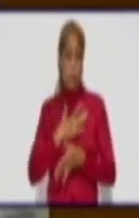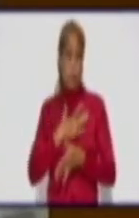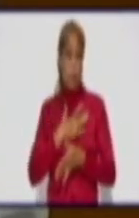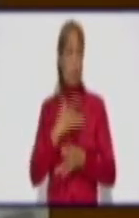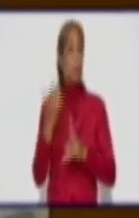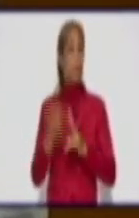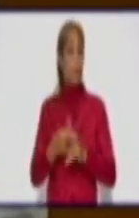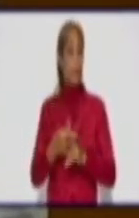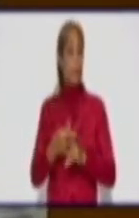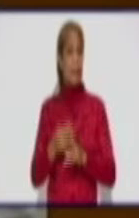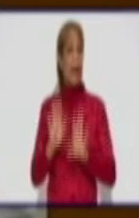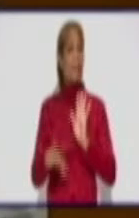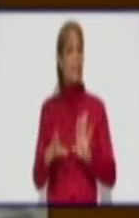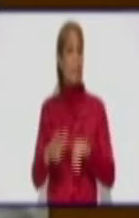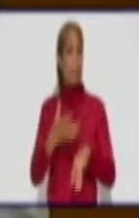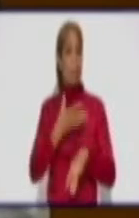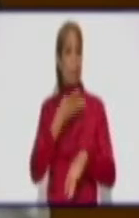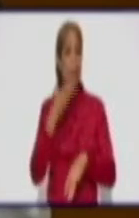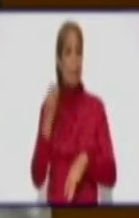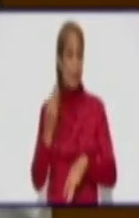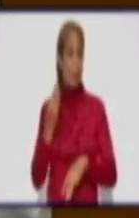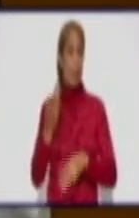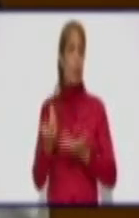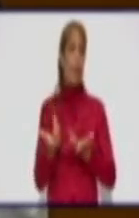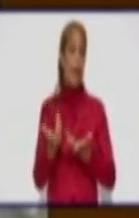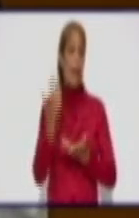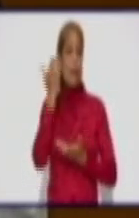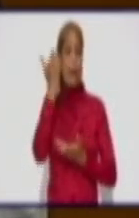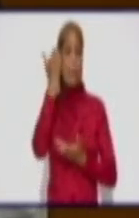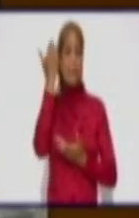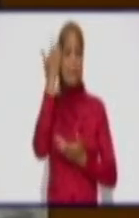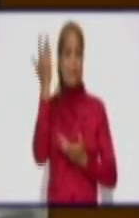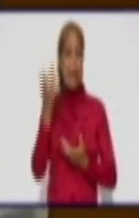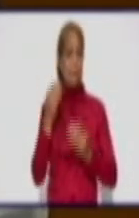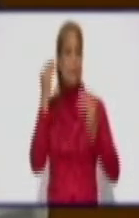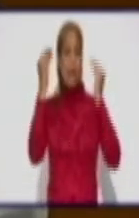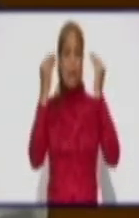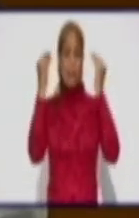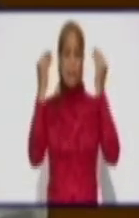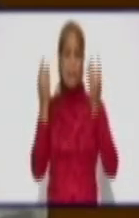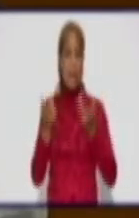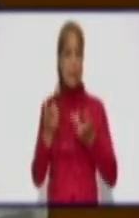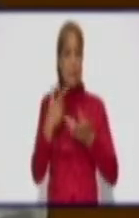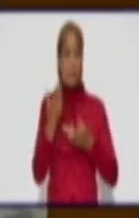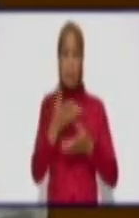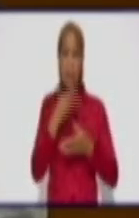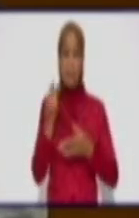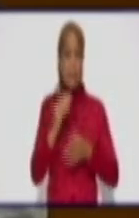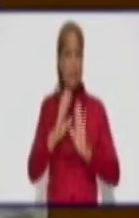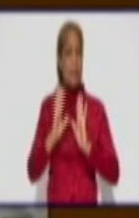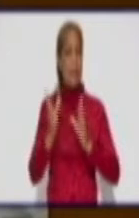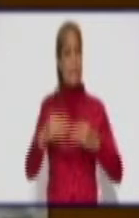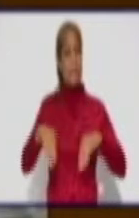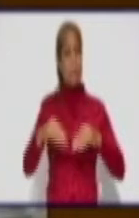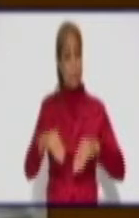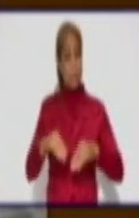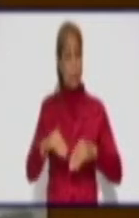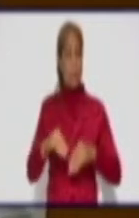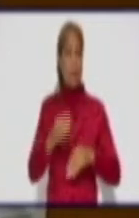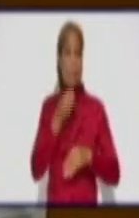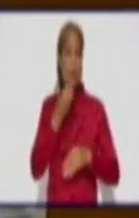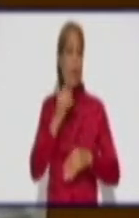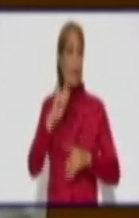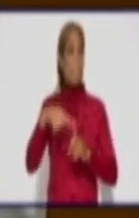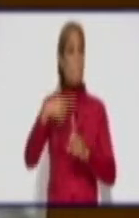controlar la epidemia en el escenario de Granmenza. Entonces, podemos y estamos en condiciones de